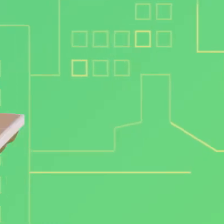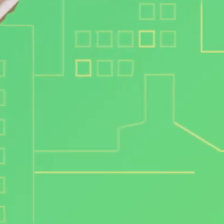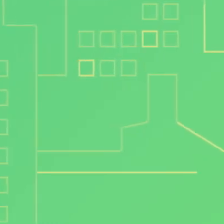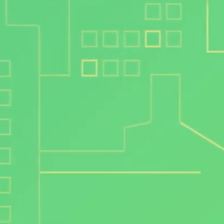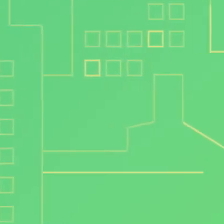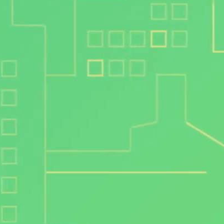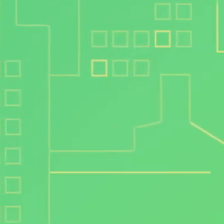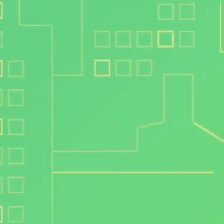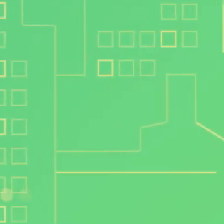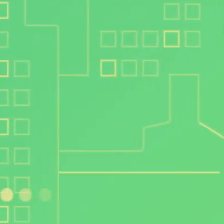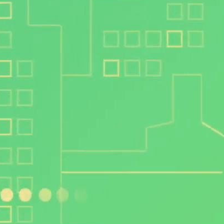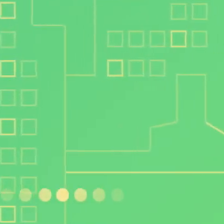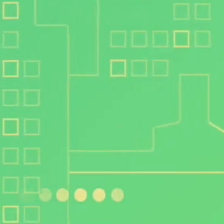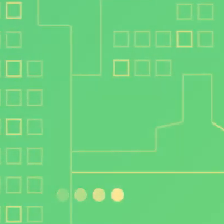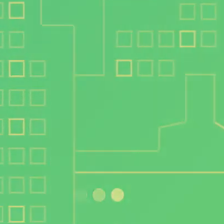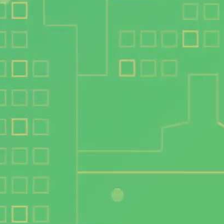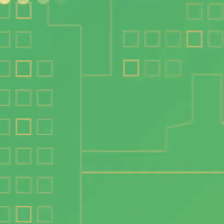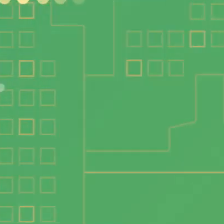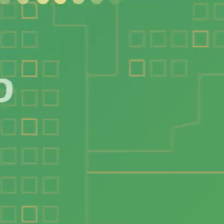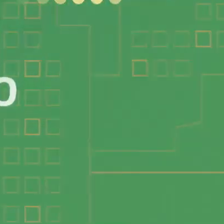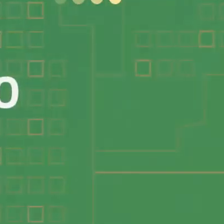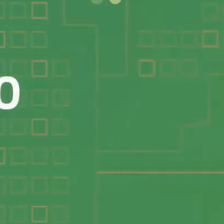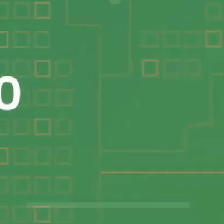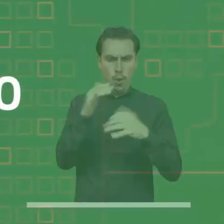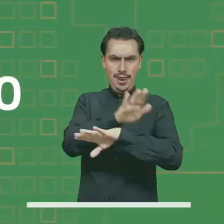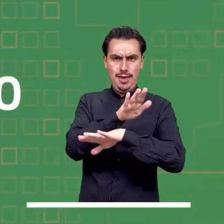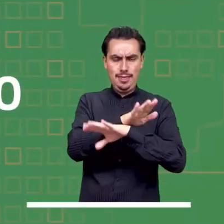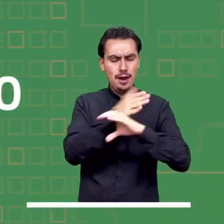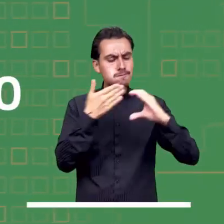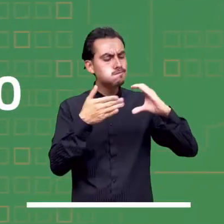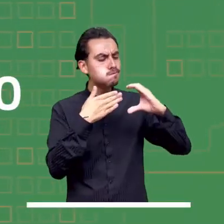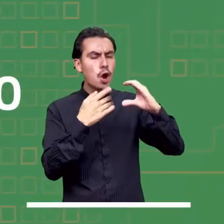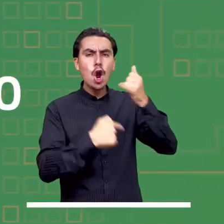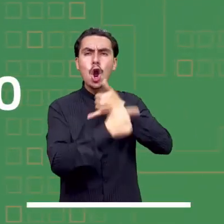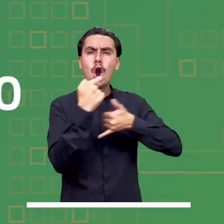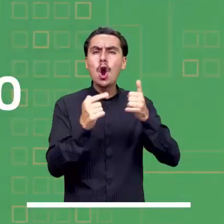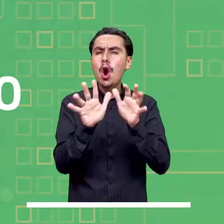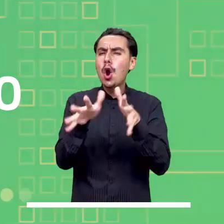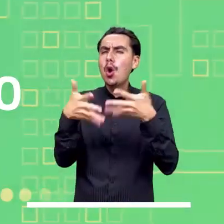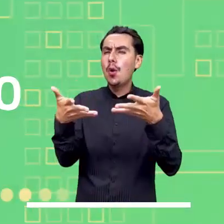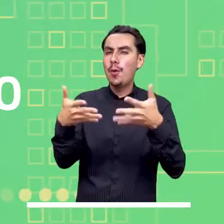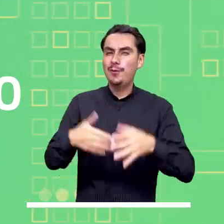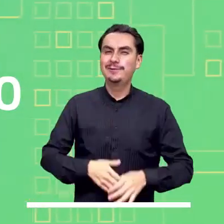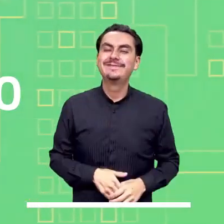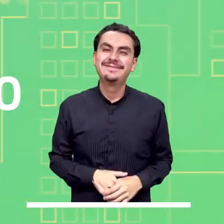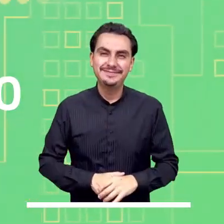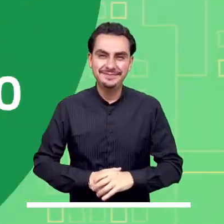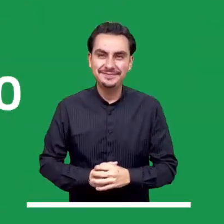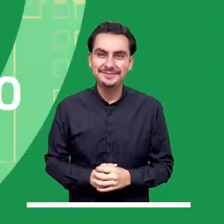En esta segunda entrega del día, los invitamos a conocer la información meteorológica de la tarde.